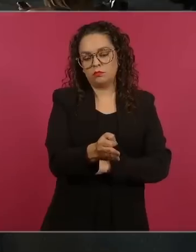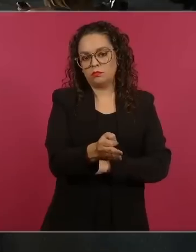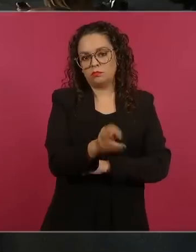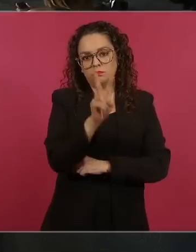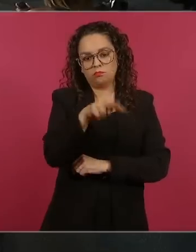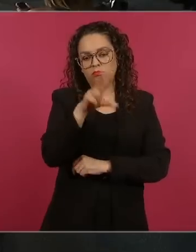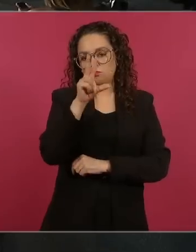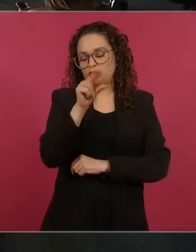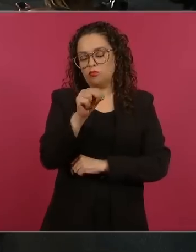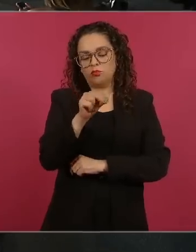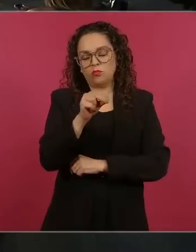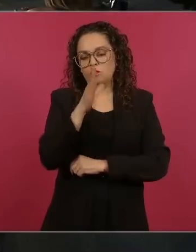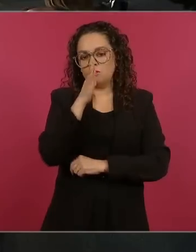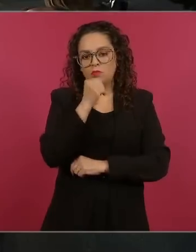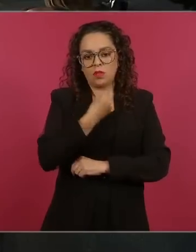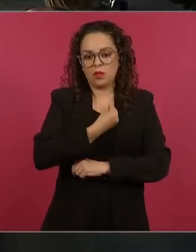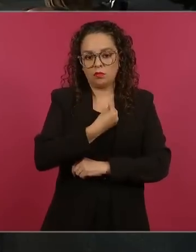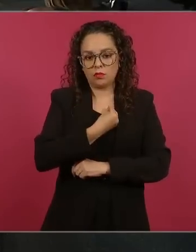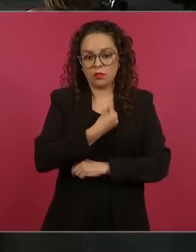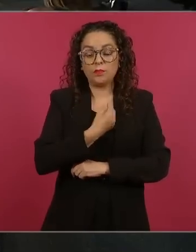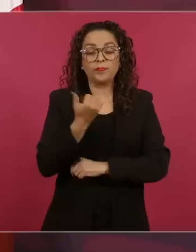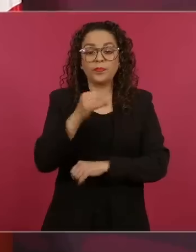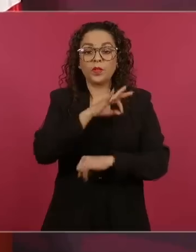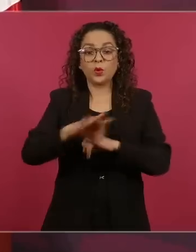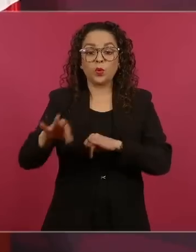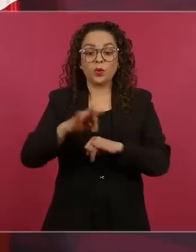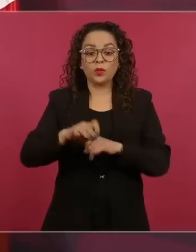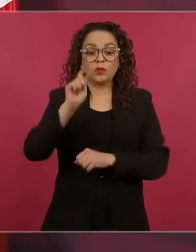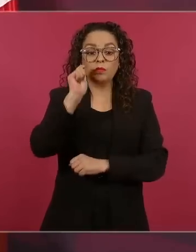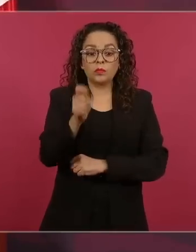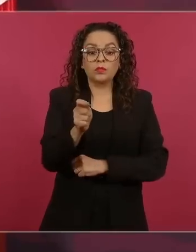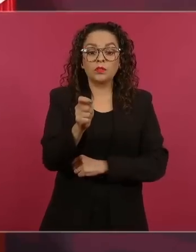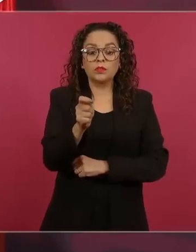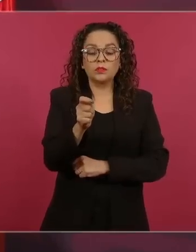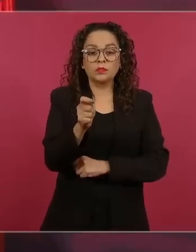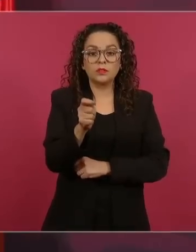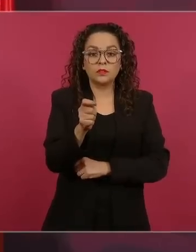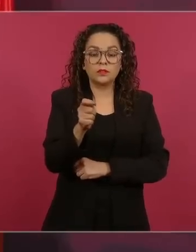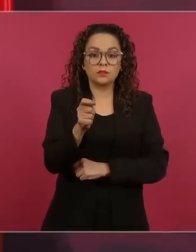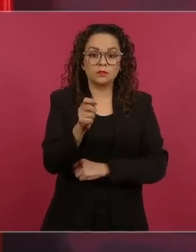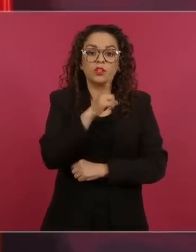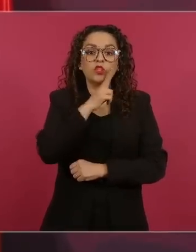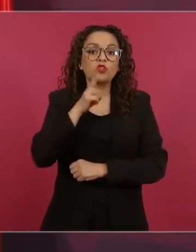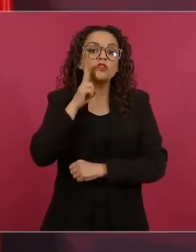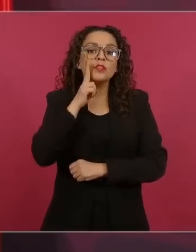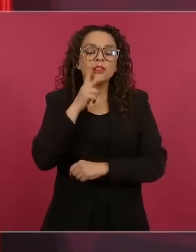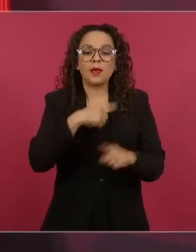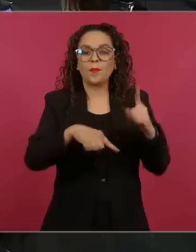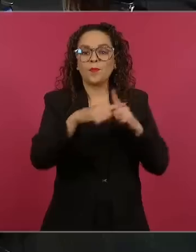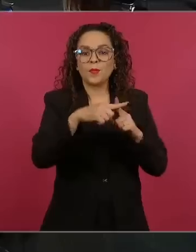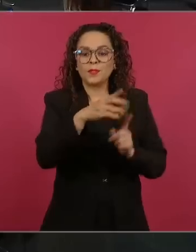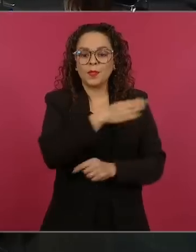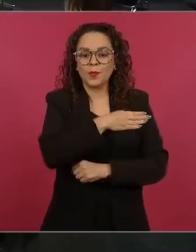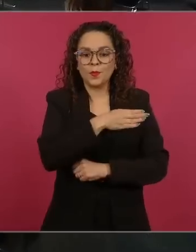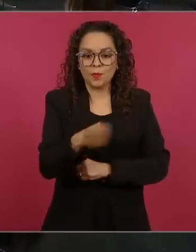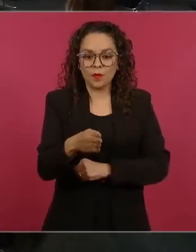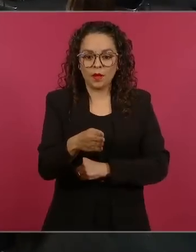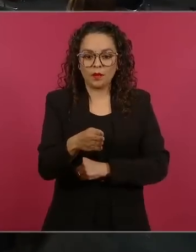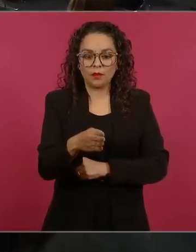Una buena noticia, sigue bajando la inflación, no la pones,